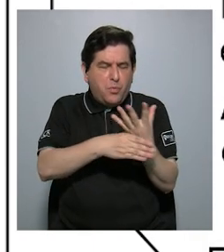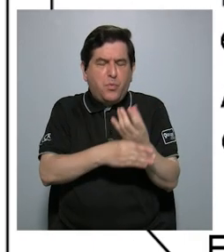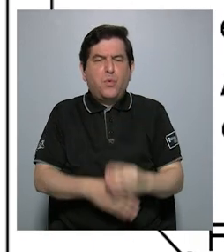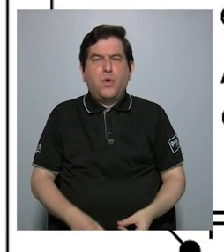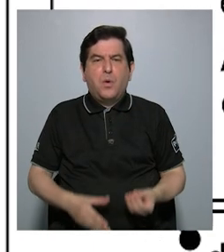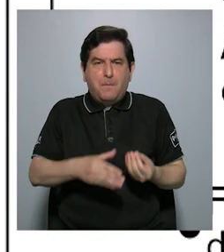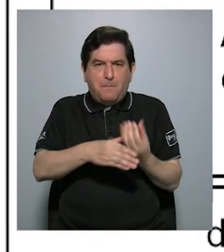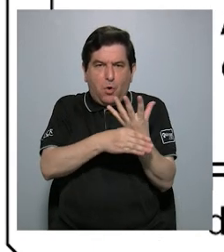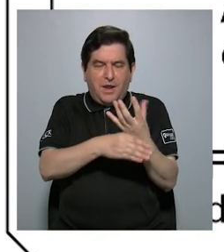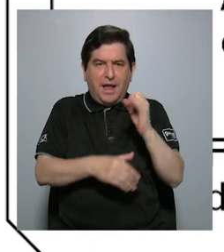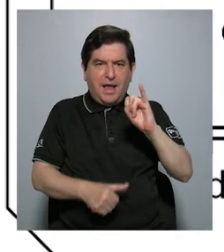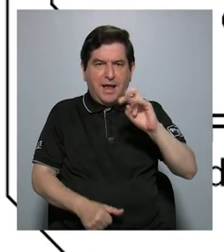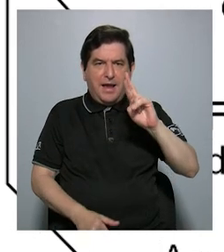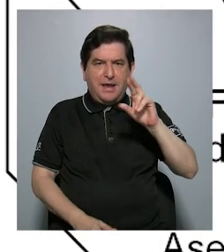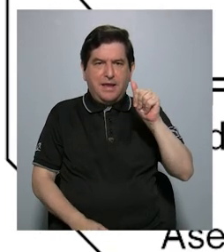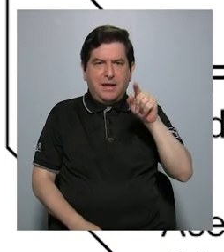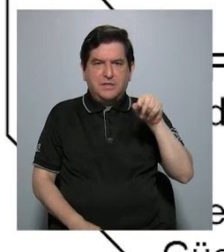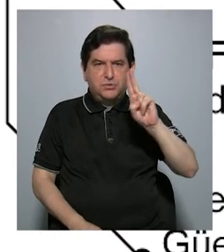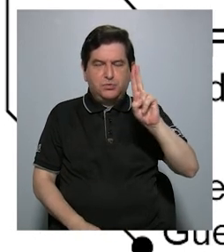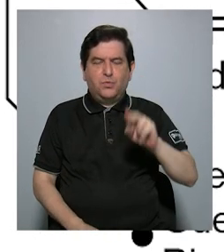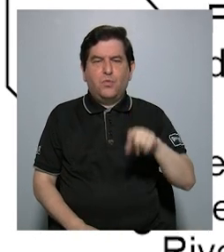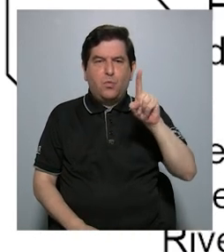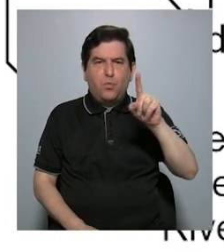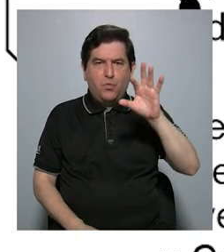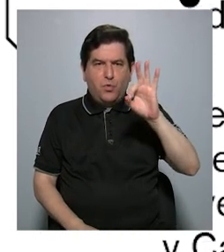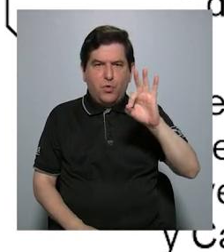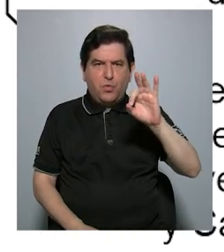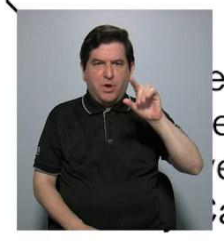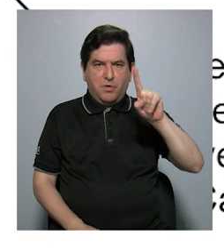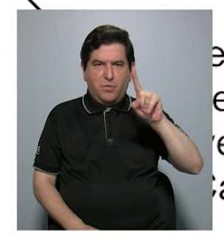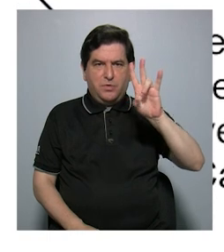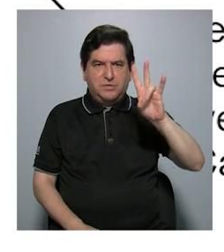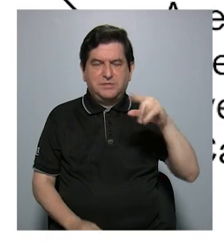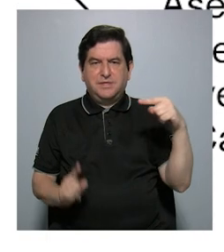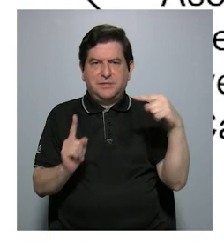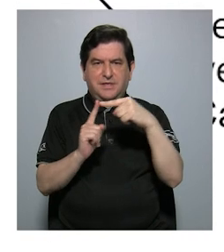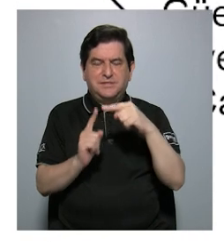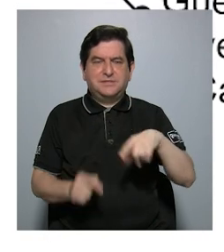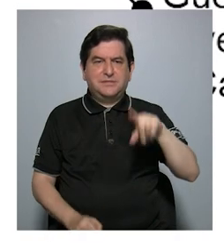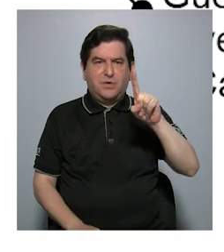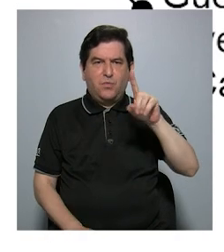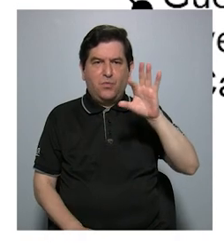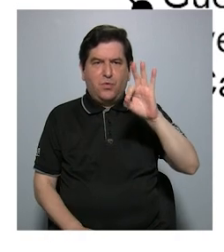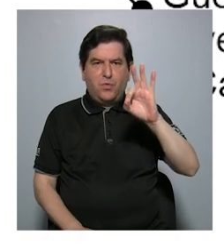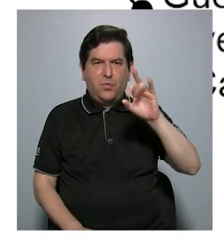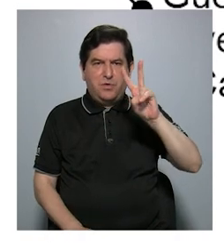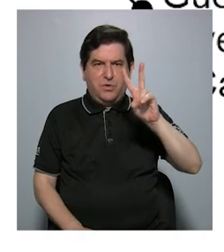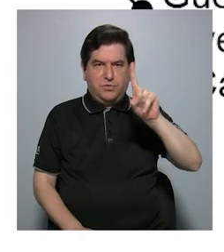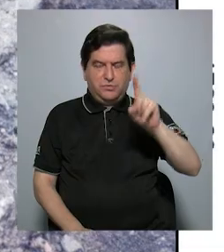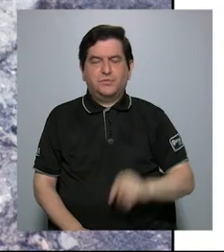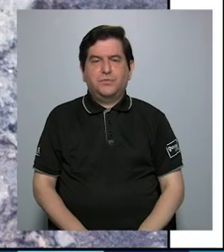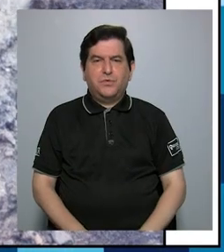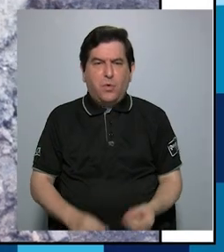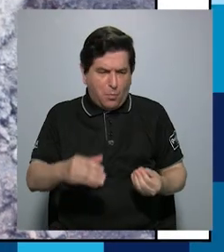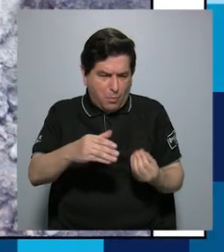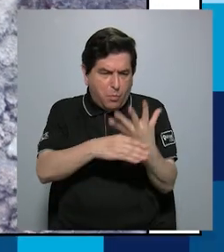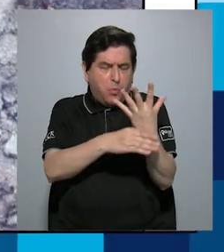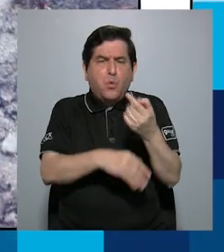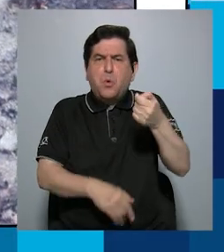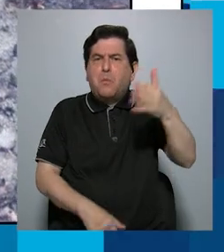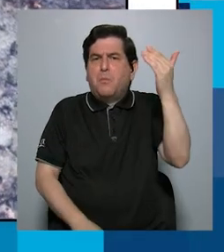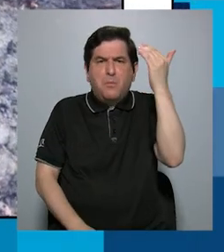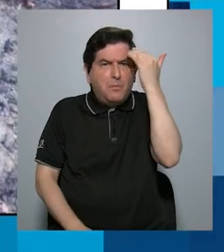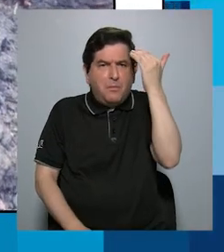volcán Irasú de 1917 a 1921. Se trató de una erupción poco